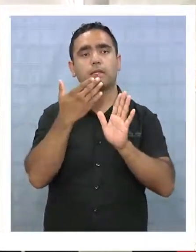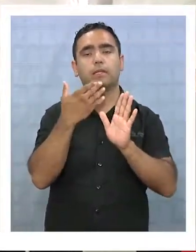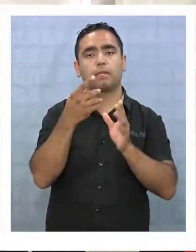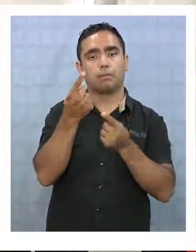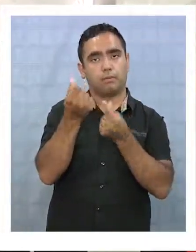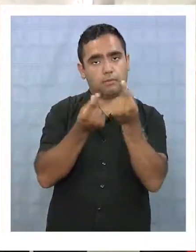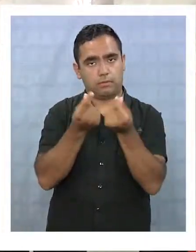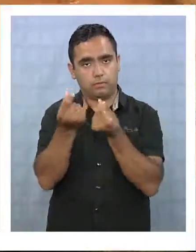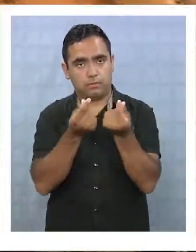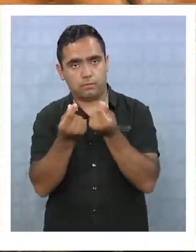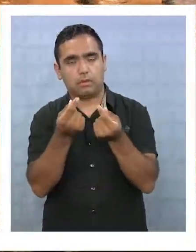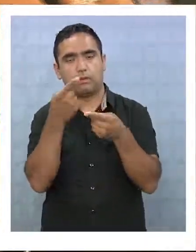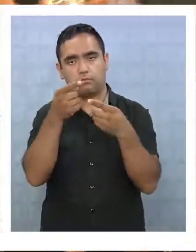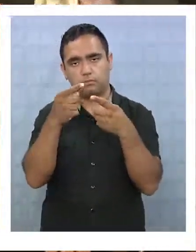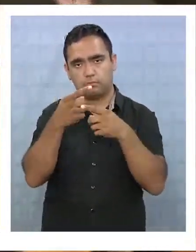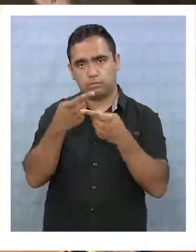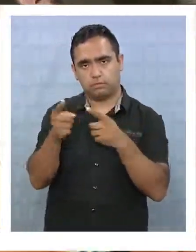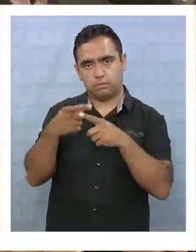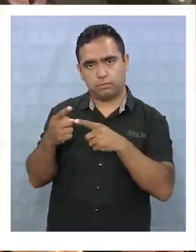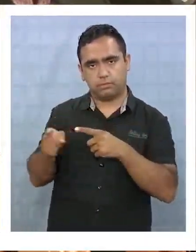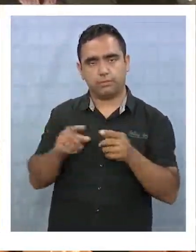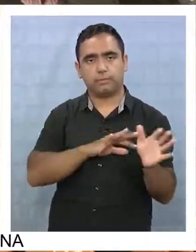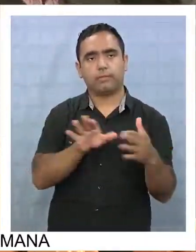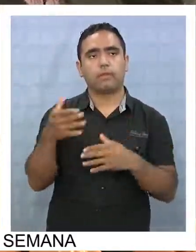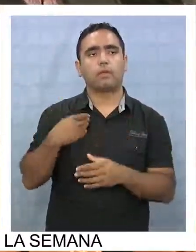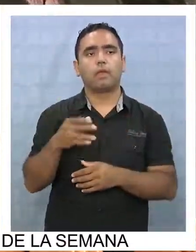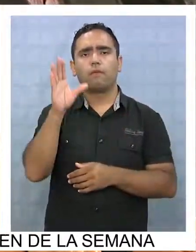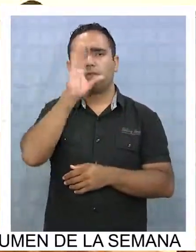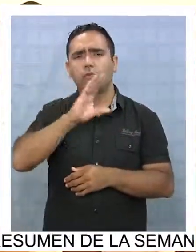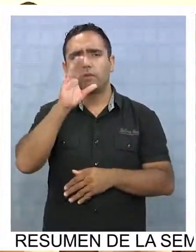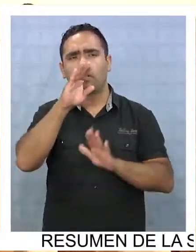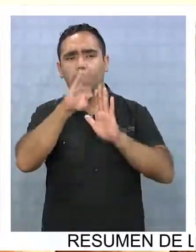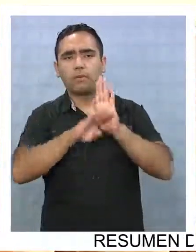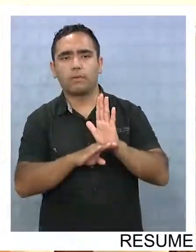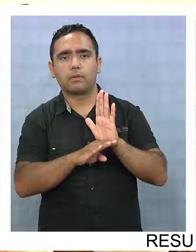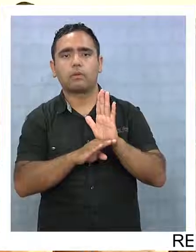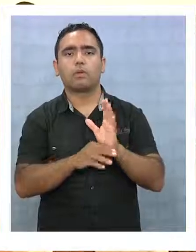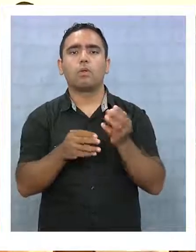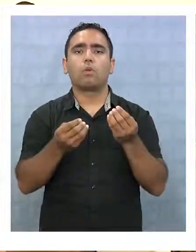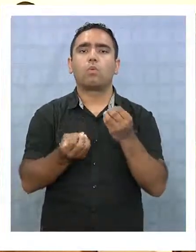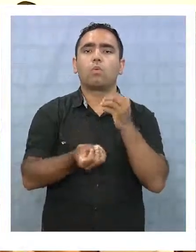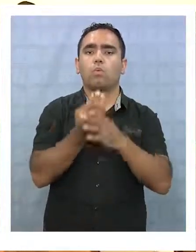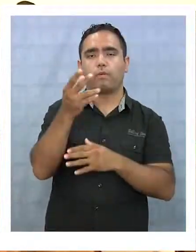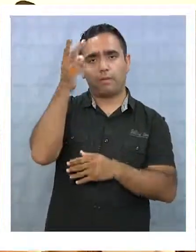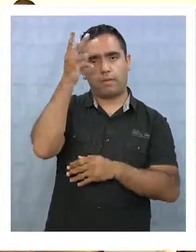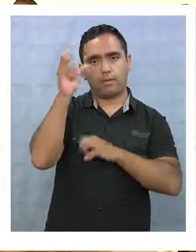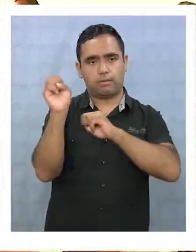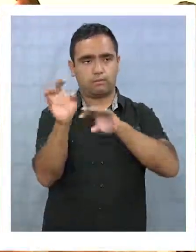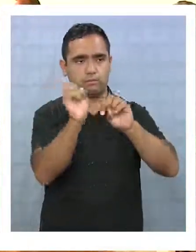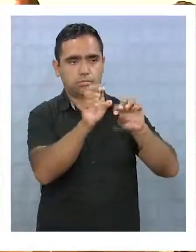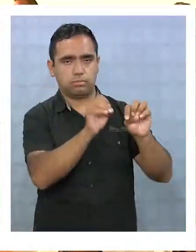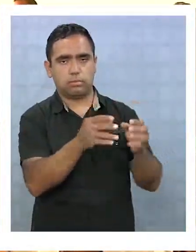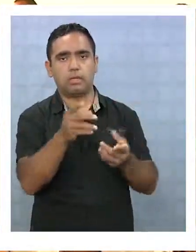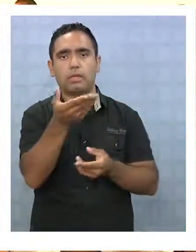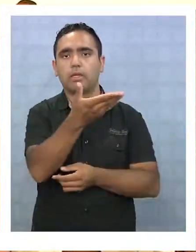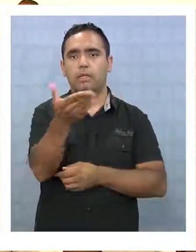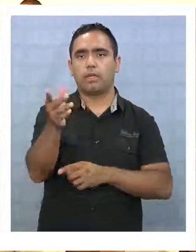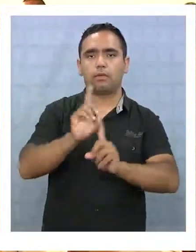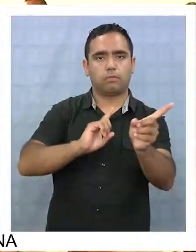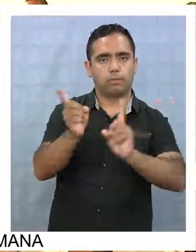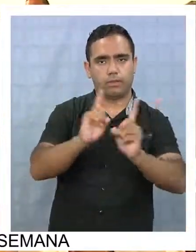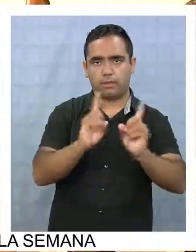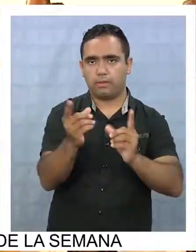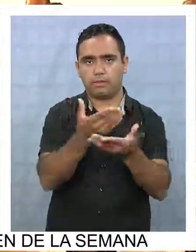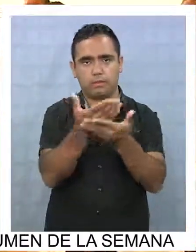tributarios, entre otros. Mira, lo que buscamos nosotros en los programas es siempre poder darle nuevas herramientas para que ellos puedan generar la autogestión, en